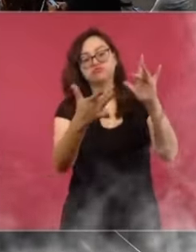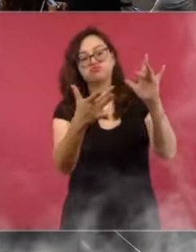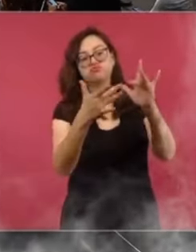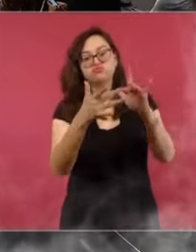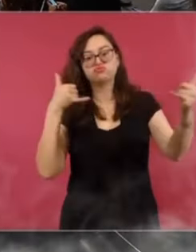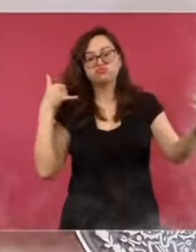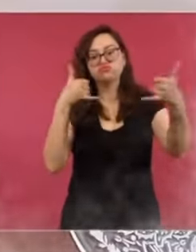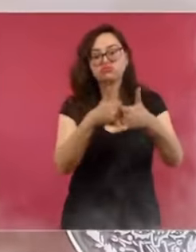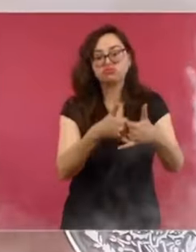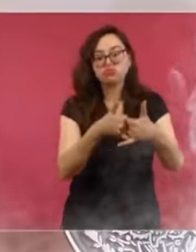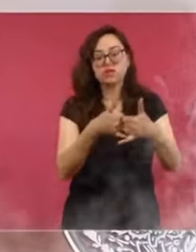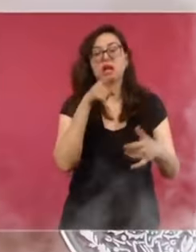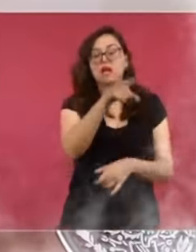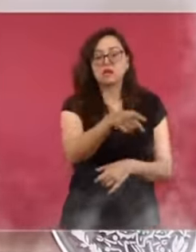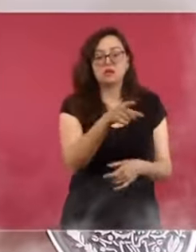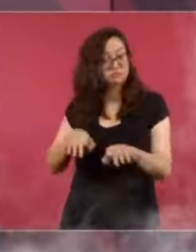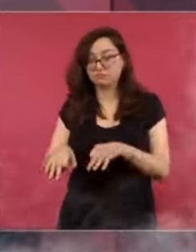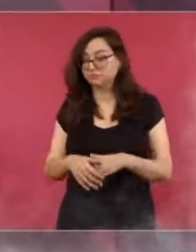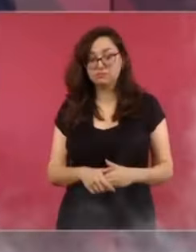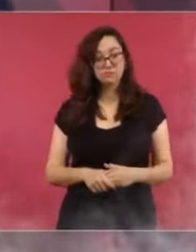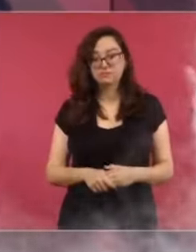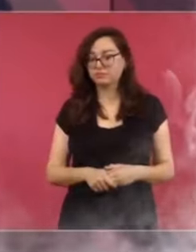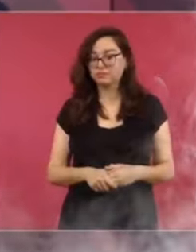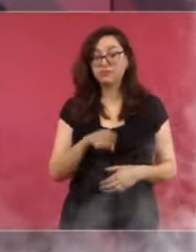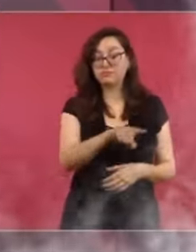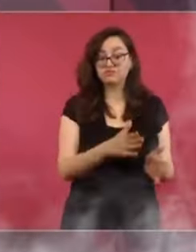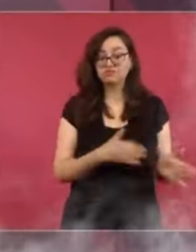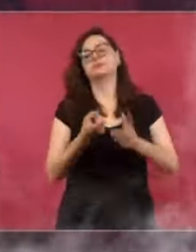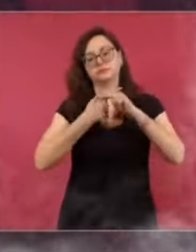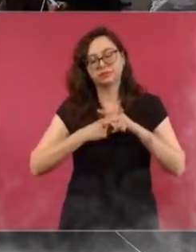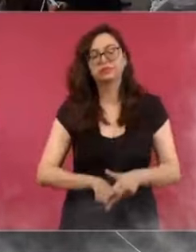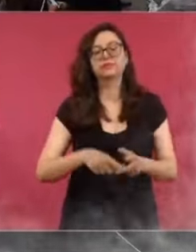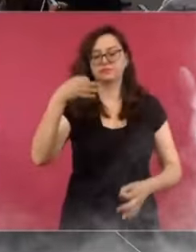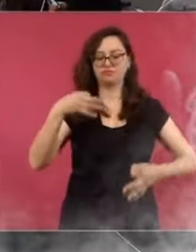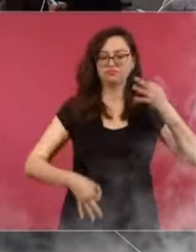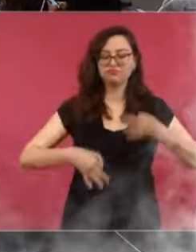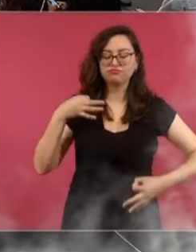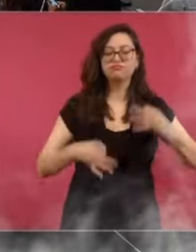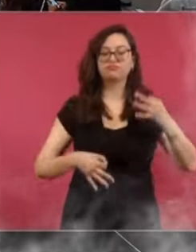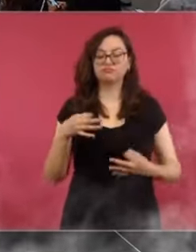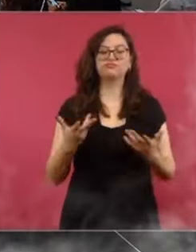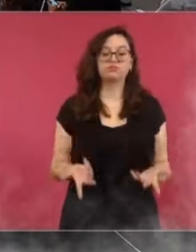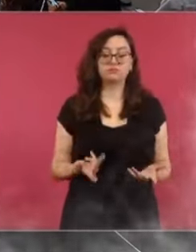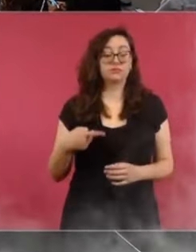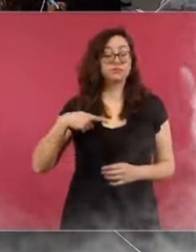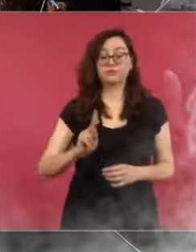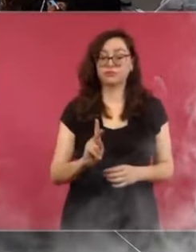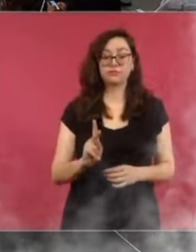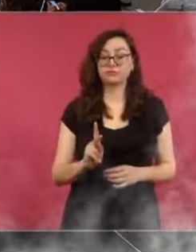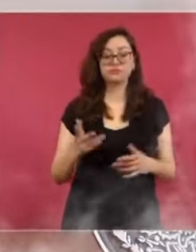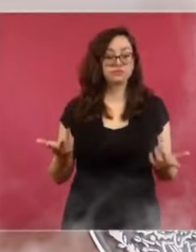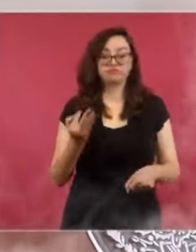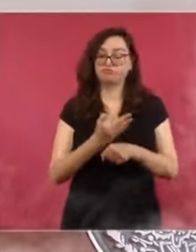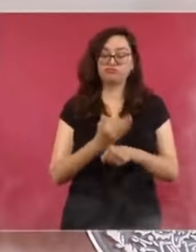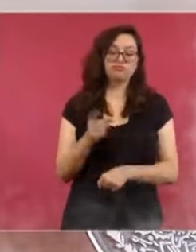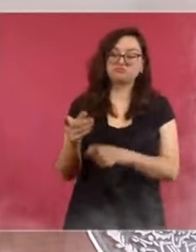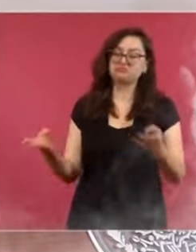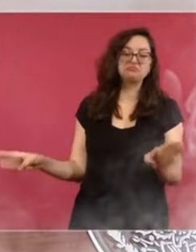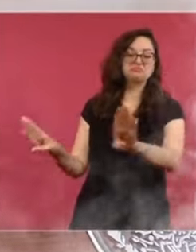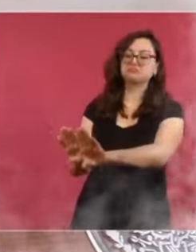y firma una ampliación del permiso. Entonces inicia un litigio, pero como ya se había tomado la decisión, pues se clausuró